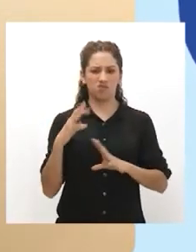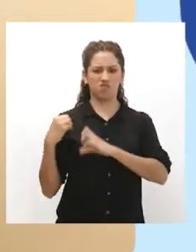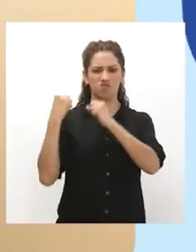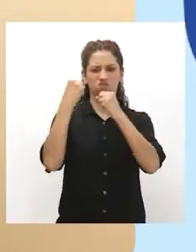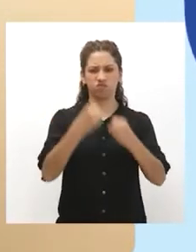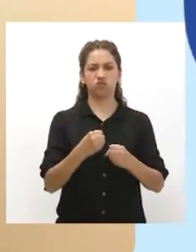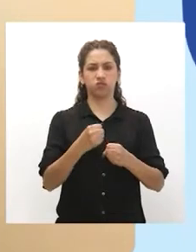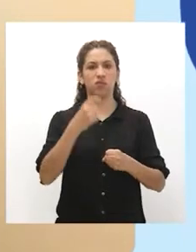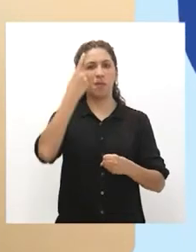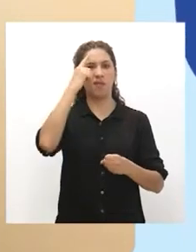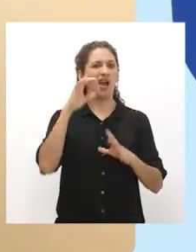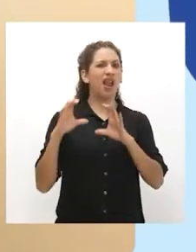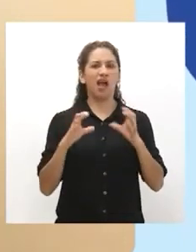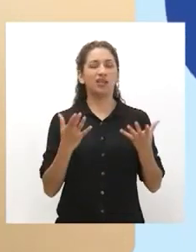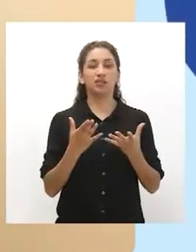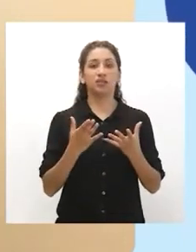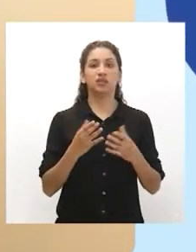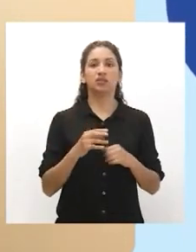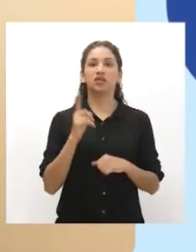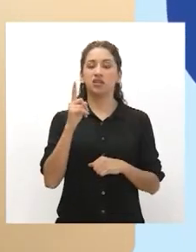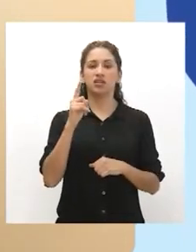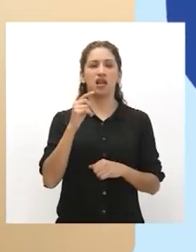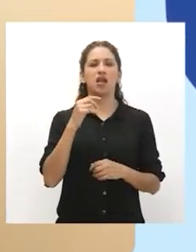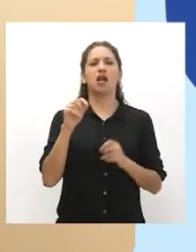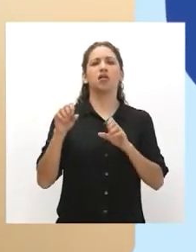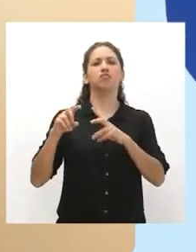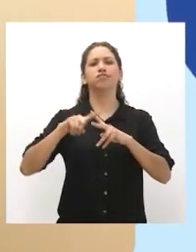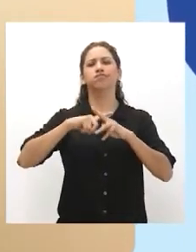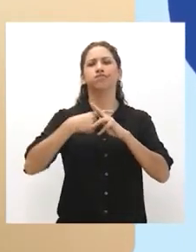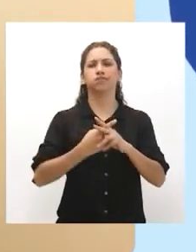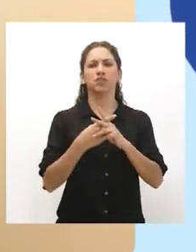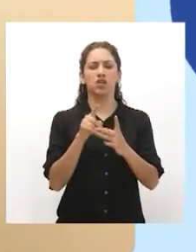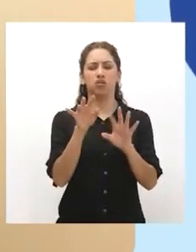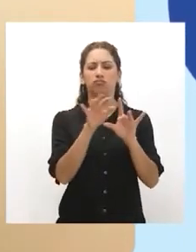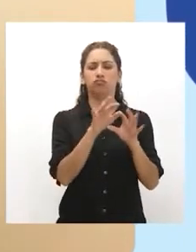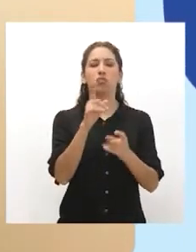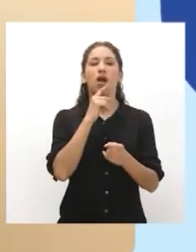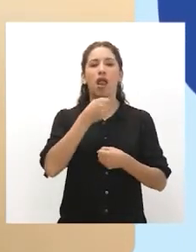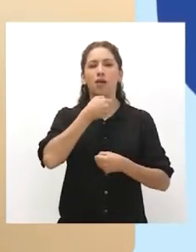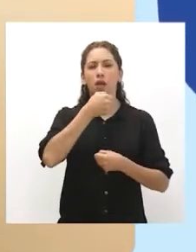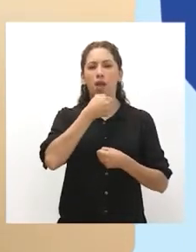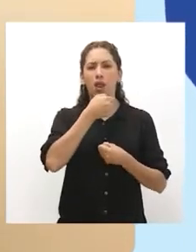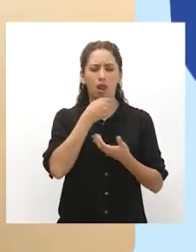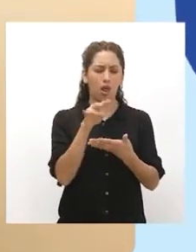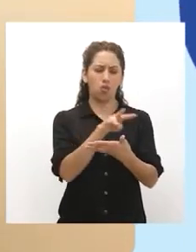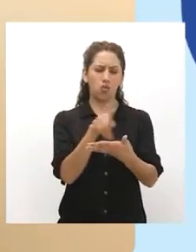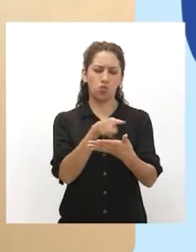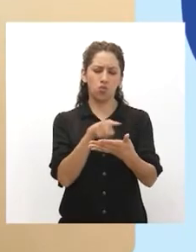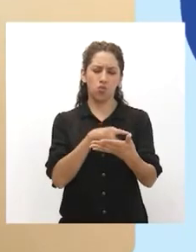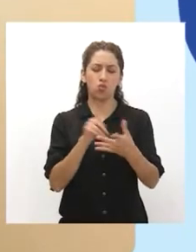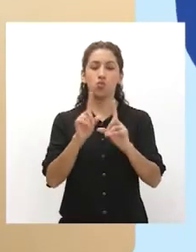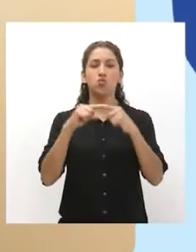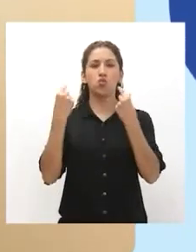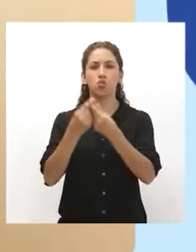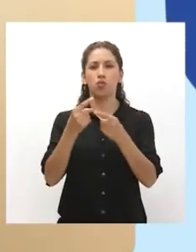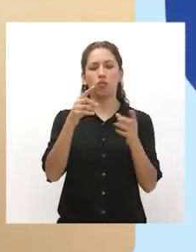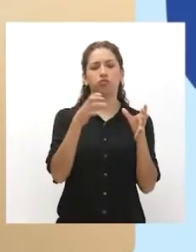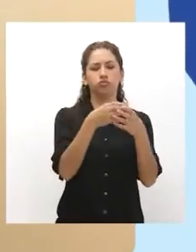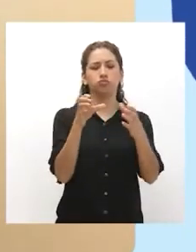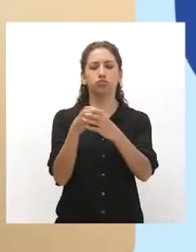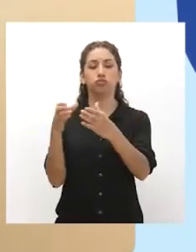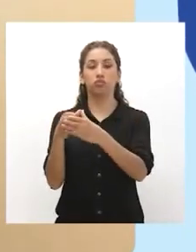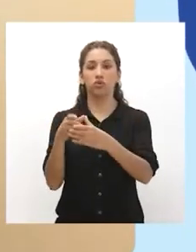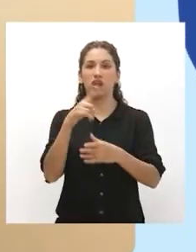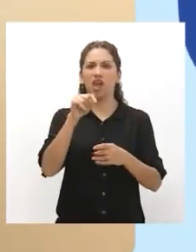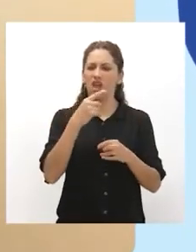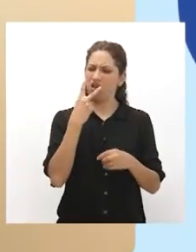dominio y para justificarlo, vemos que elaboran un discurso de superioridad racial sobre los grupos sometidos. Se le atribuyen